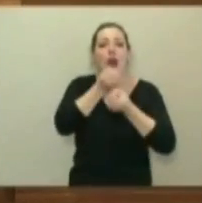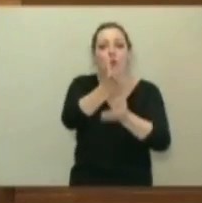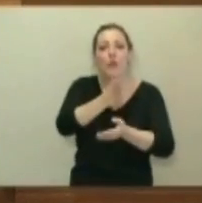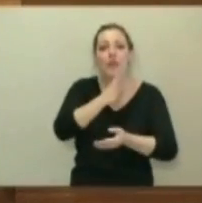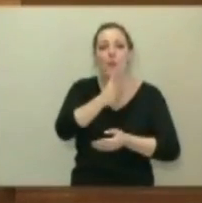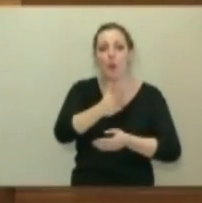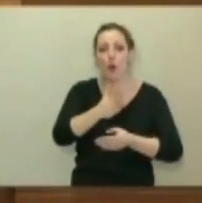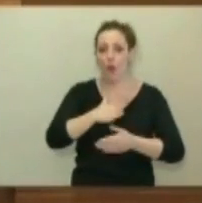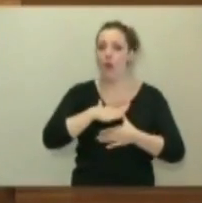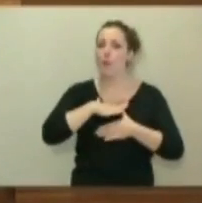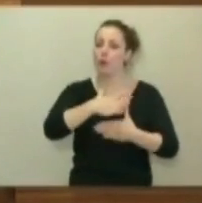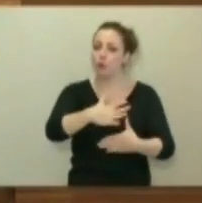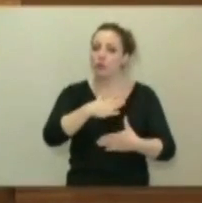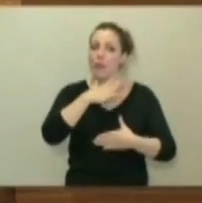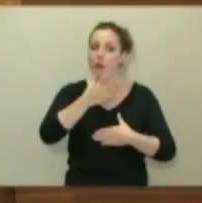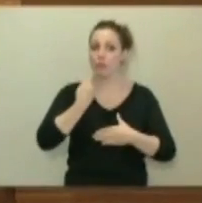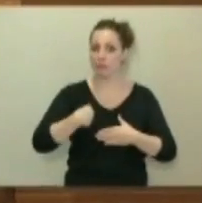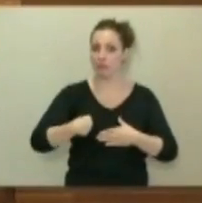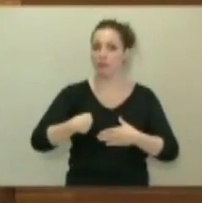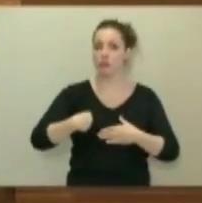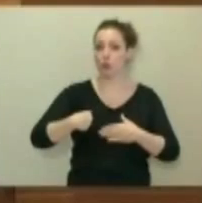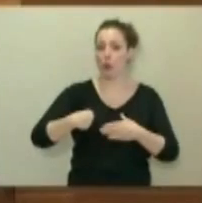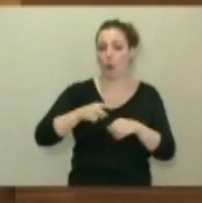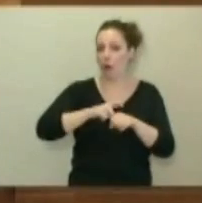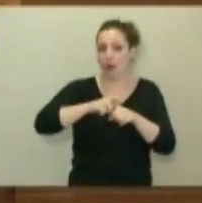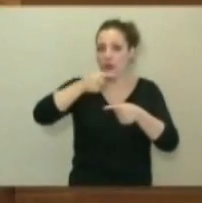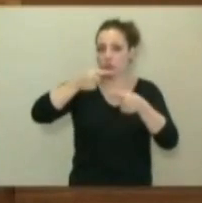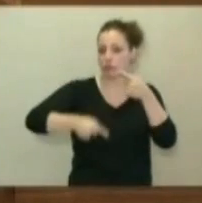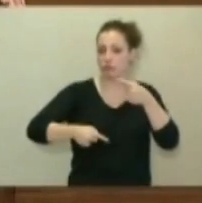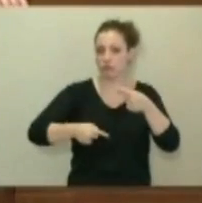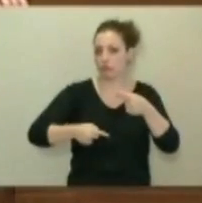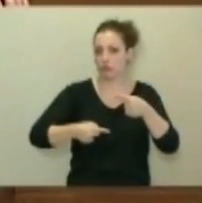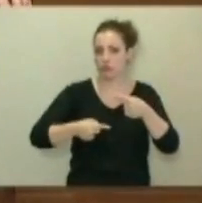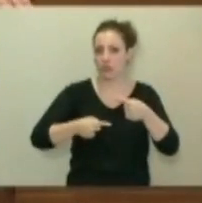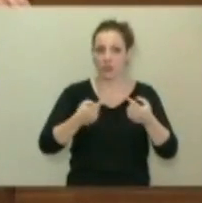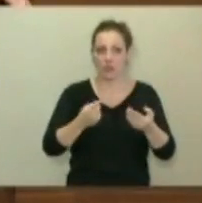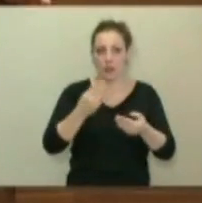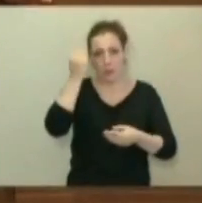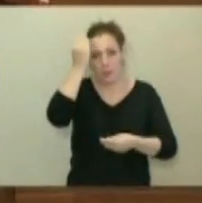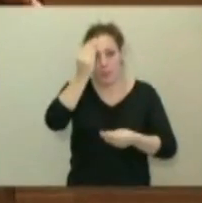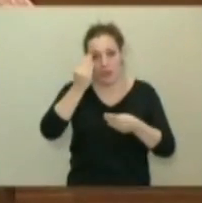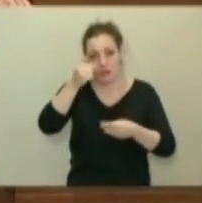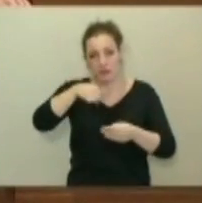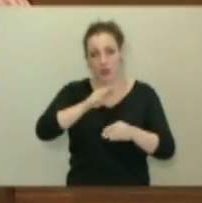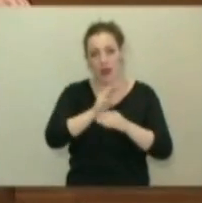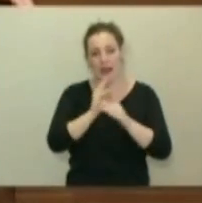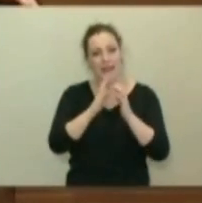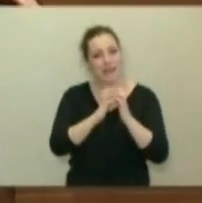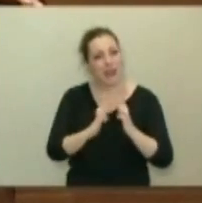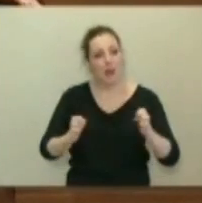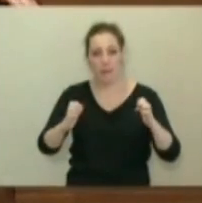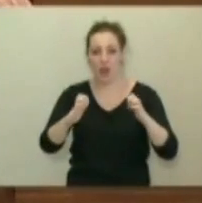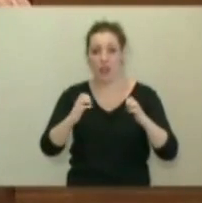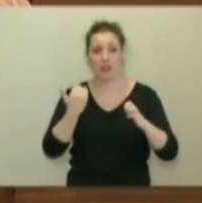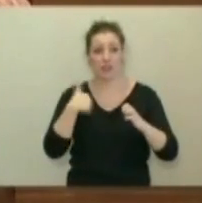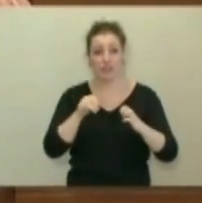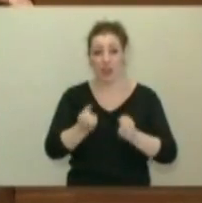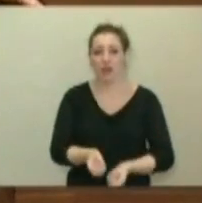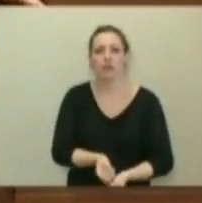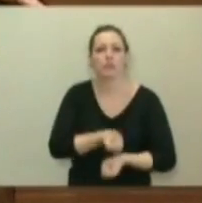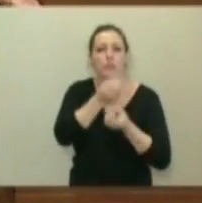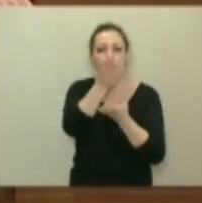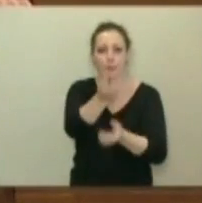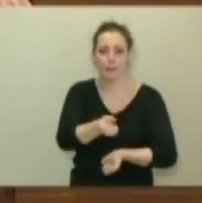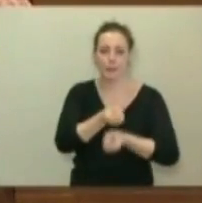cualquier decisión relativa a los criterios del reparto del déficit. Sinceramente, considero que esta Cámara, más allá de manifestar su